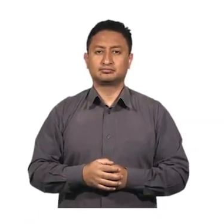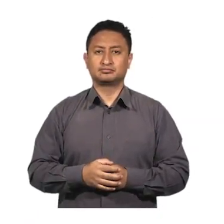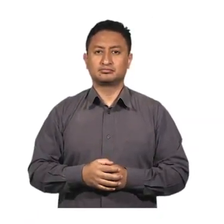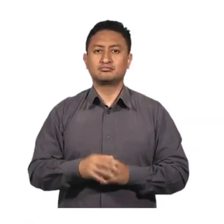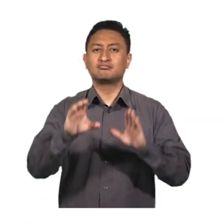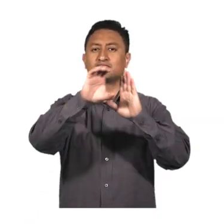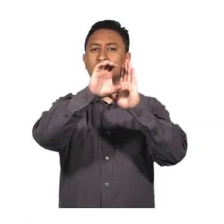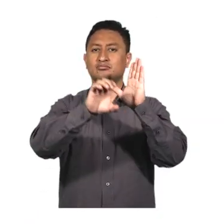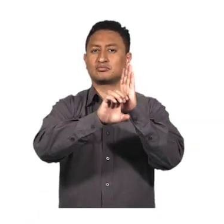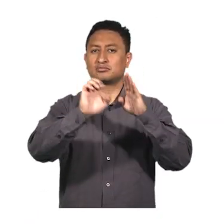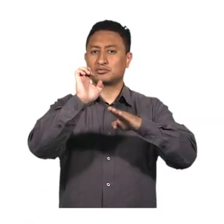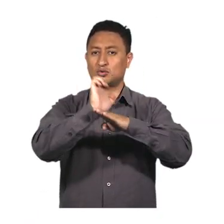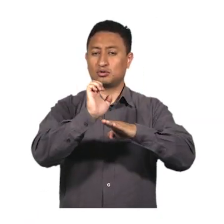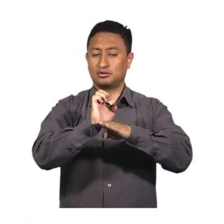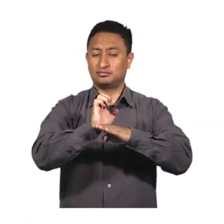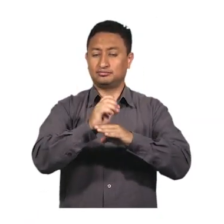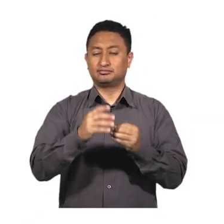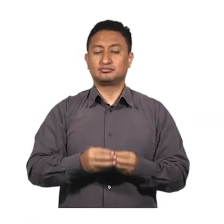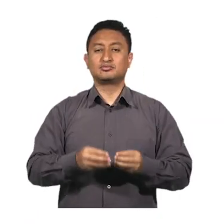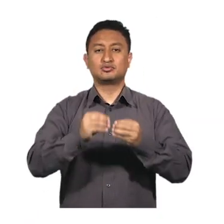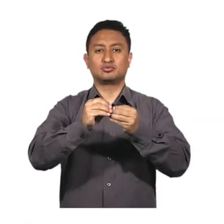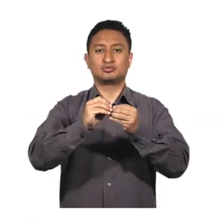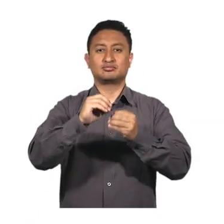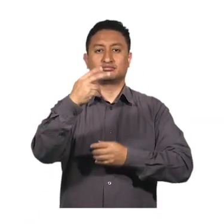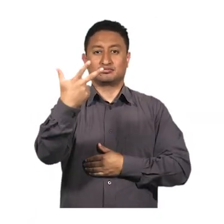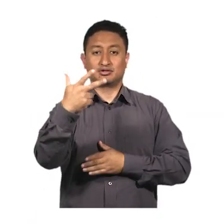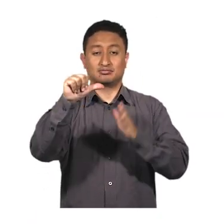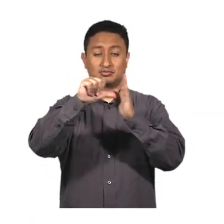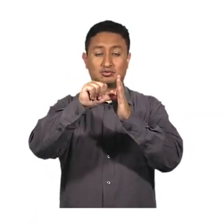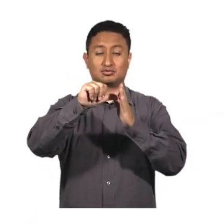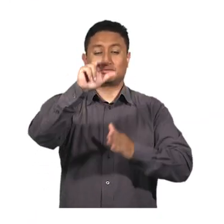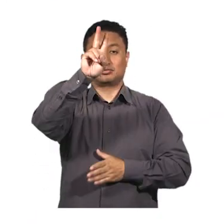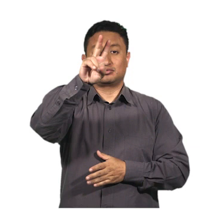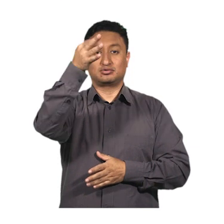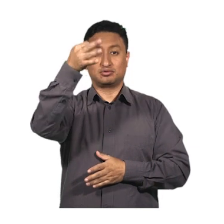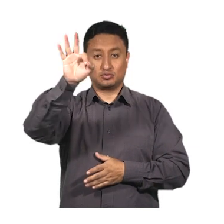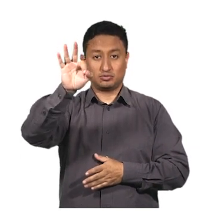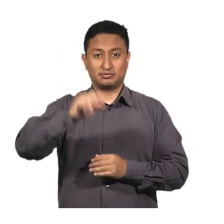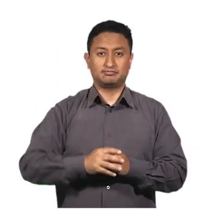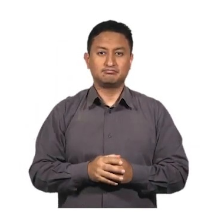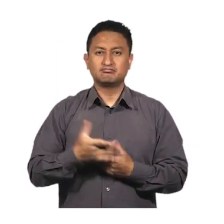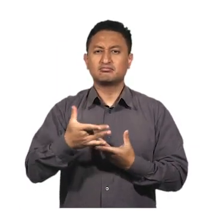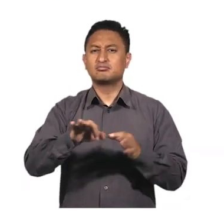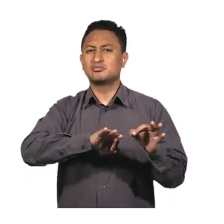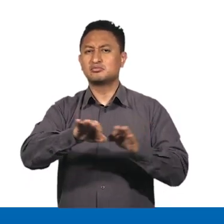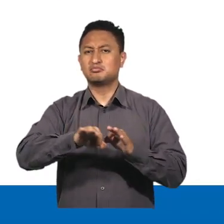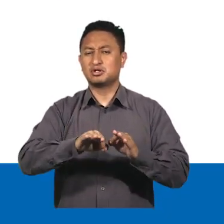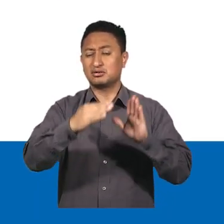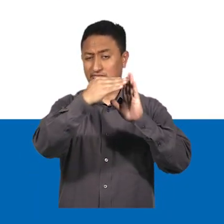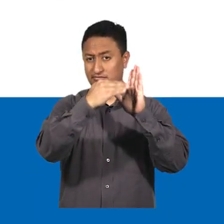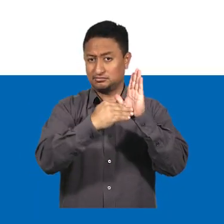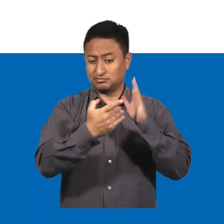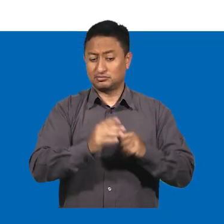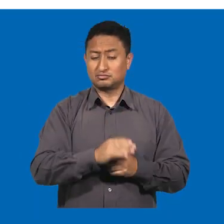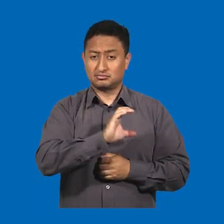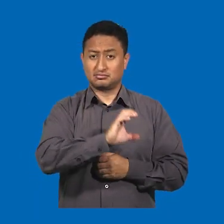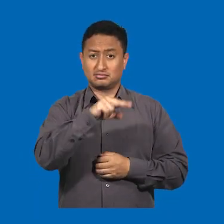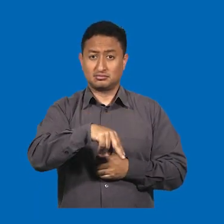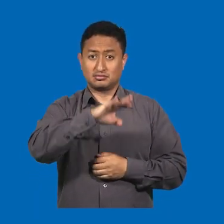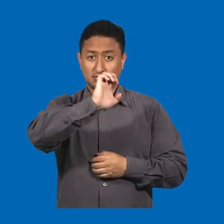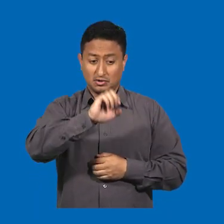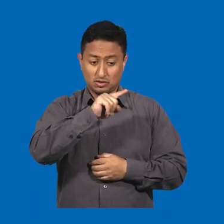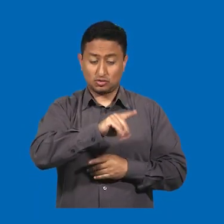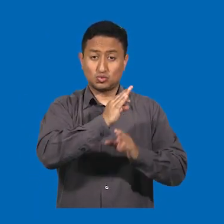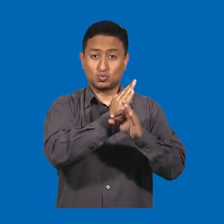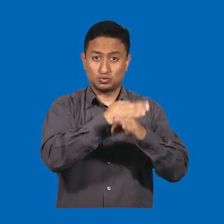Constitución de la República del Ecuador, en el numeral 3 del artículo 219, establece que entre las funciones del Consejo Nacional